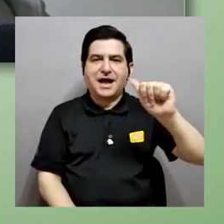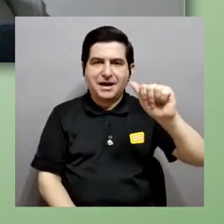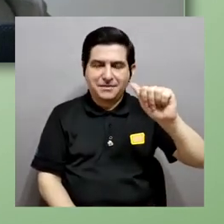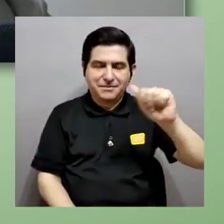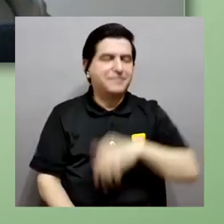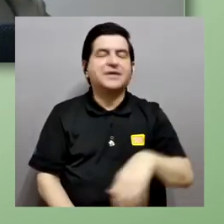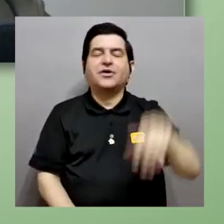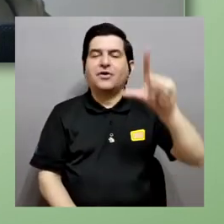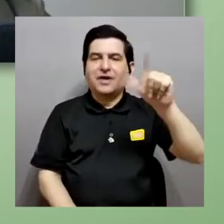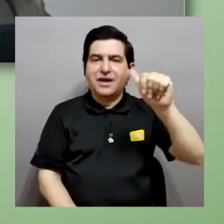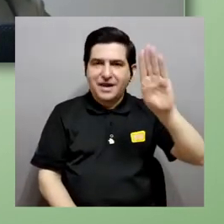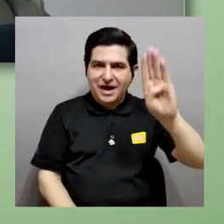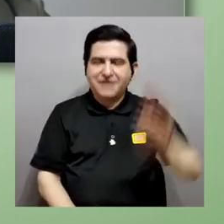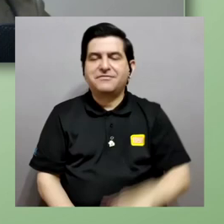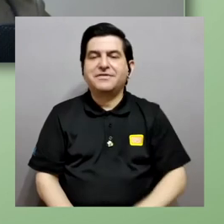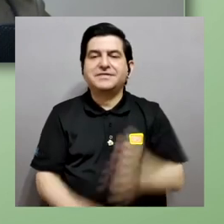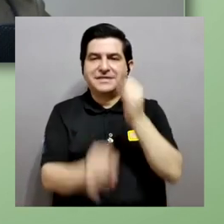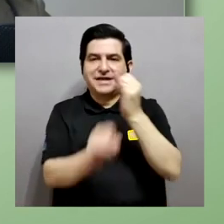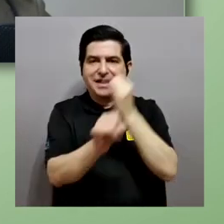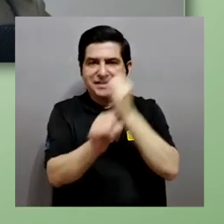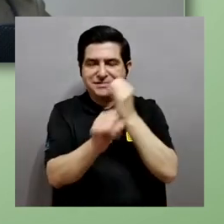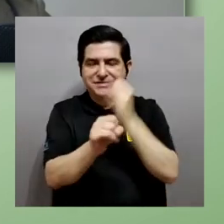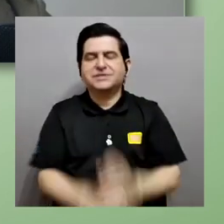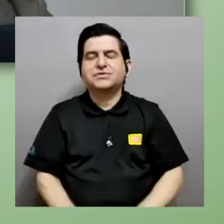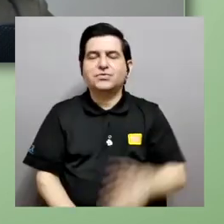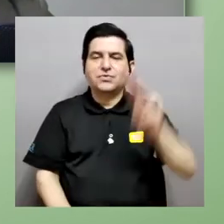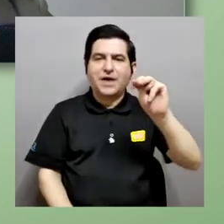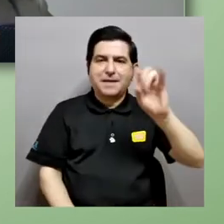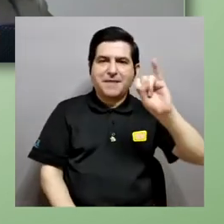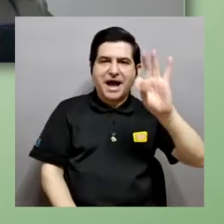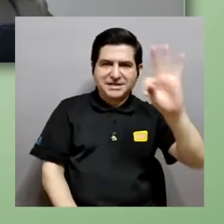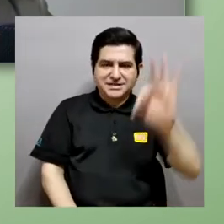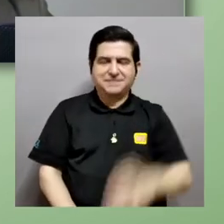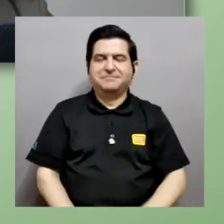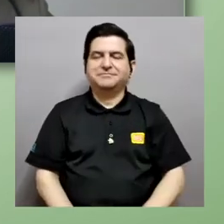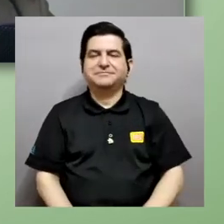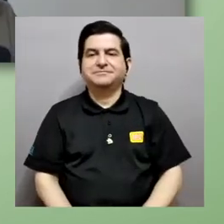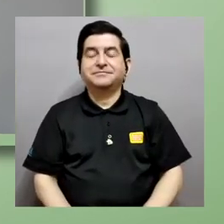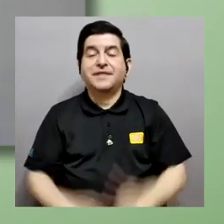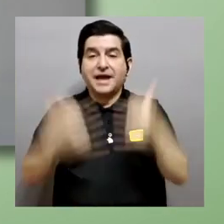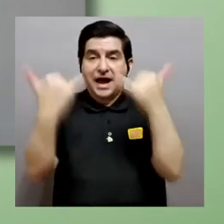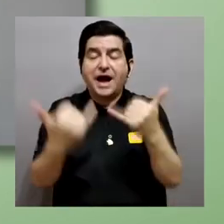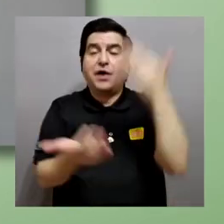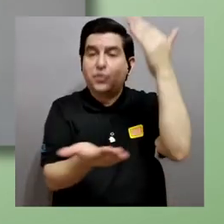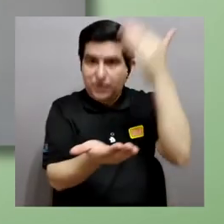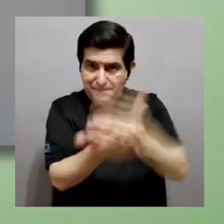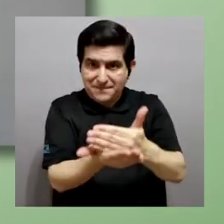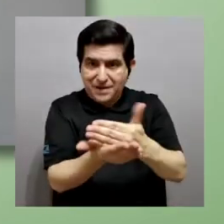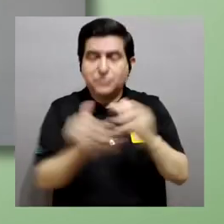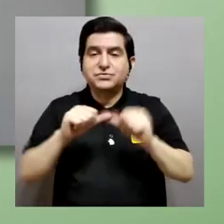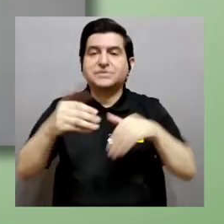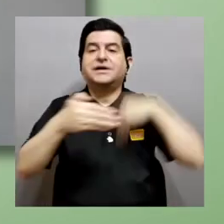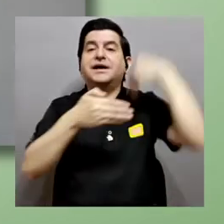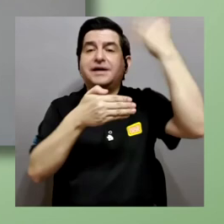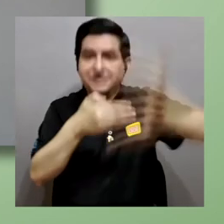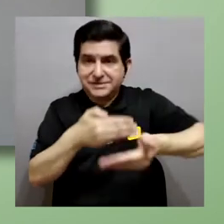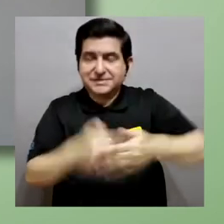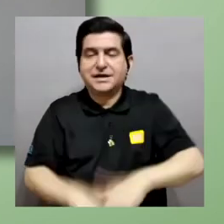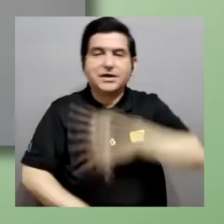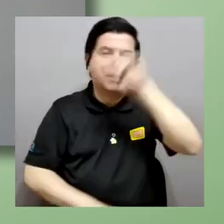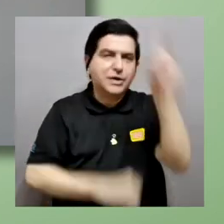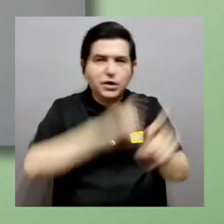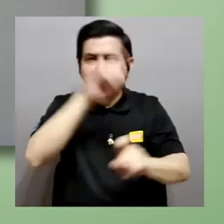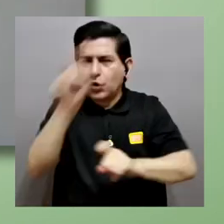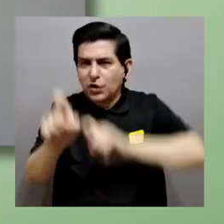y de verdad muchísimas gracias un lujo tenerte con nosotros y bueno vamos a hacer otra pequeña pausa porque ya regresamos